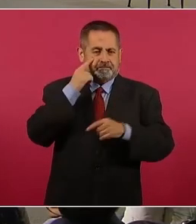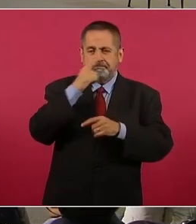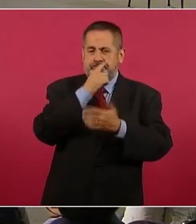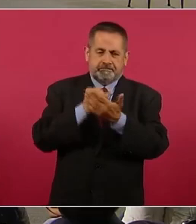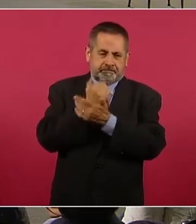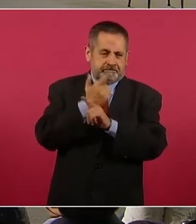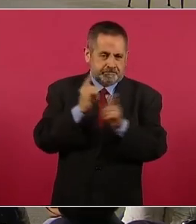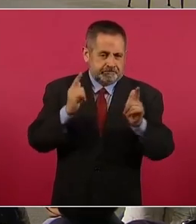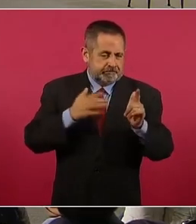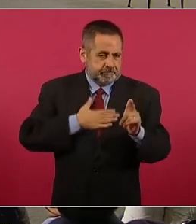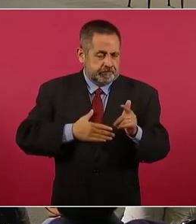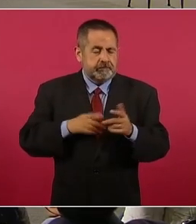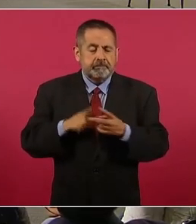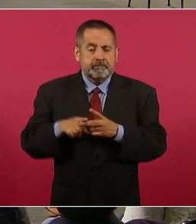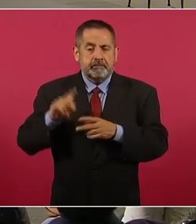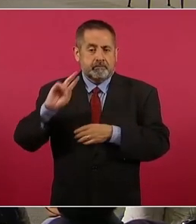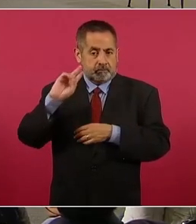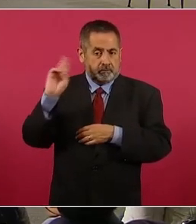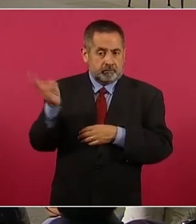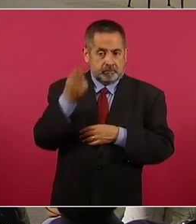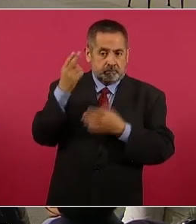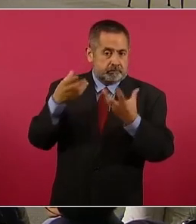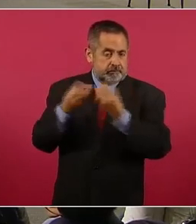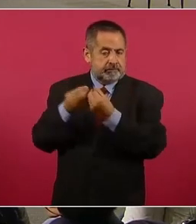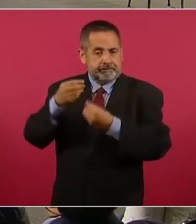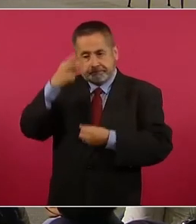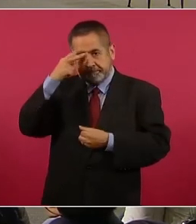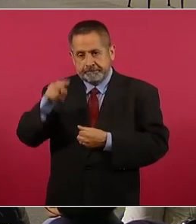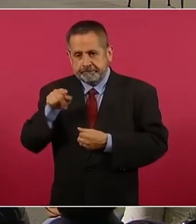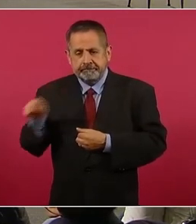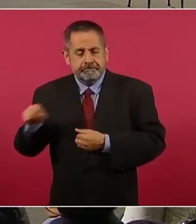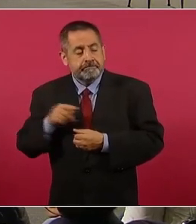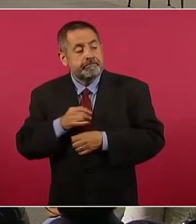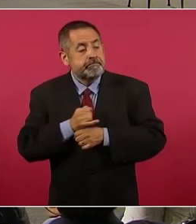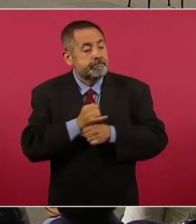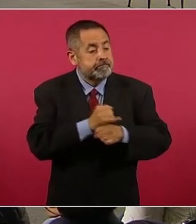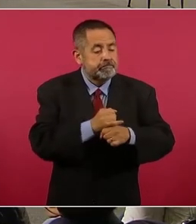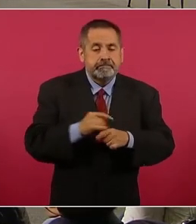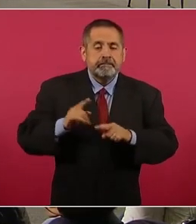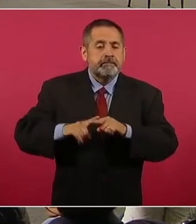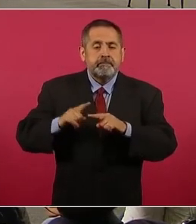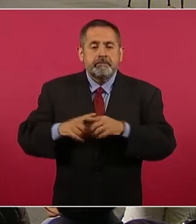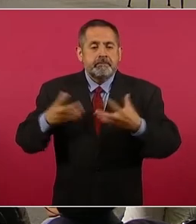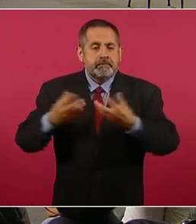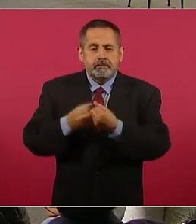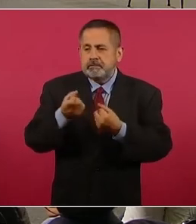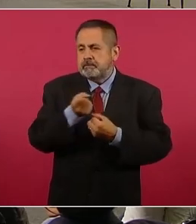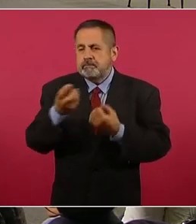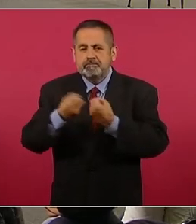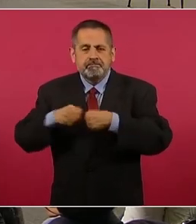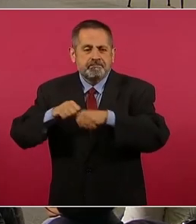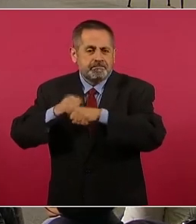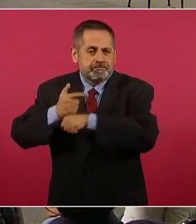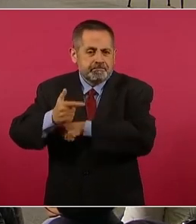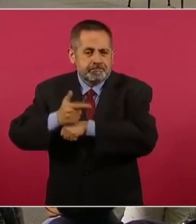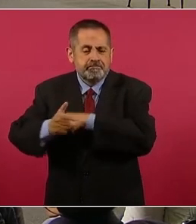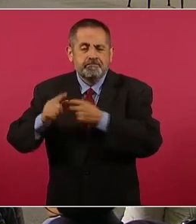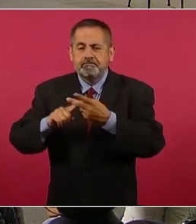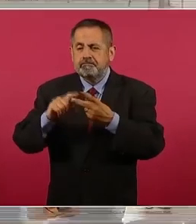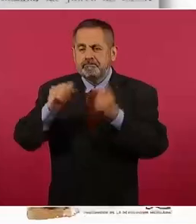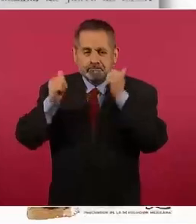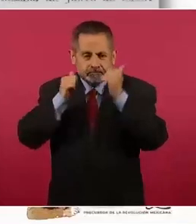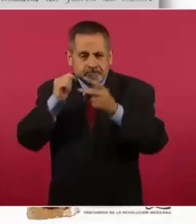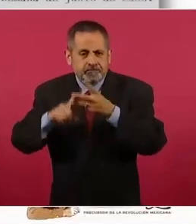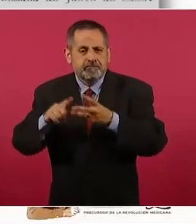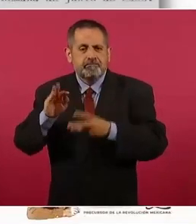Sociedad de la Universidad Autónoma de México, en la que participaron sociólogos, antropólogos, físicos, entre